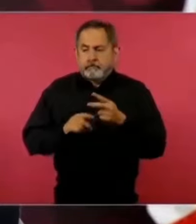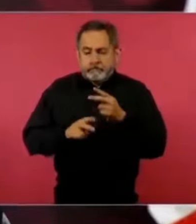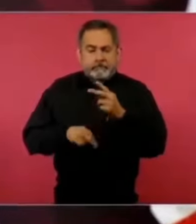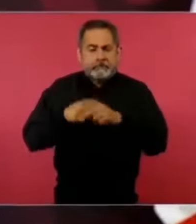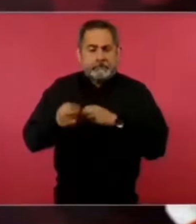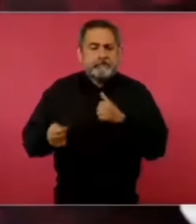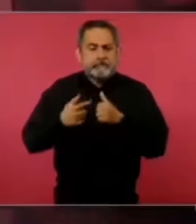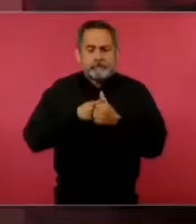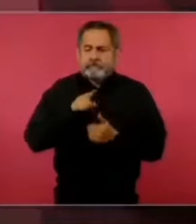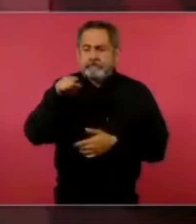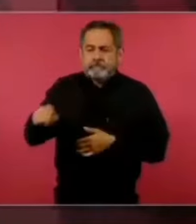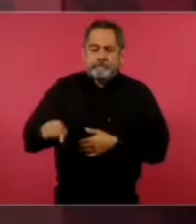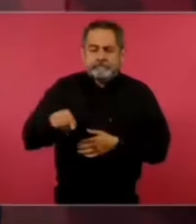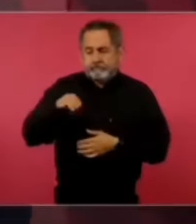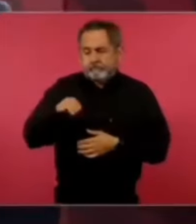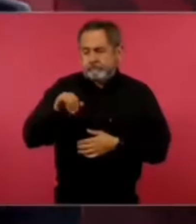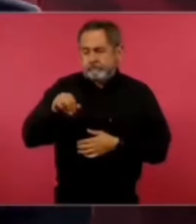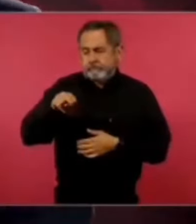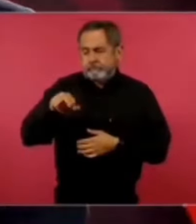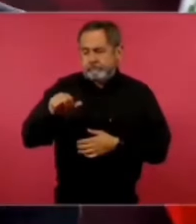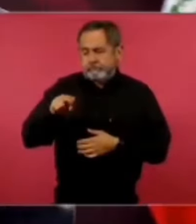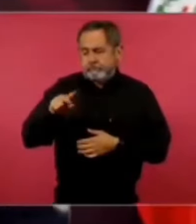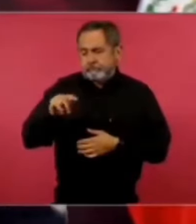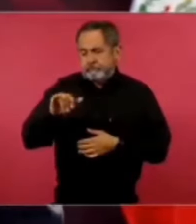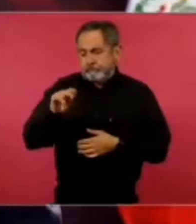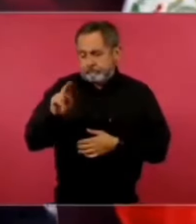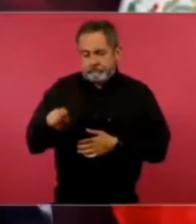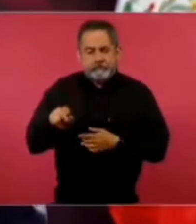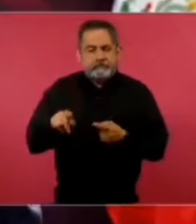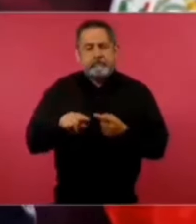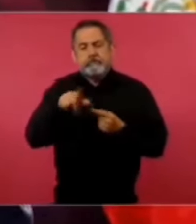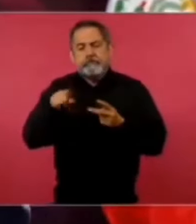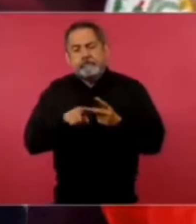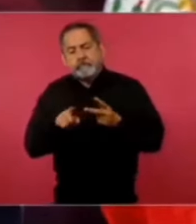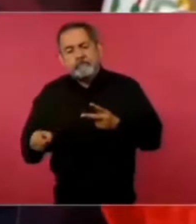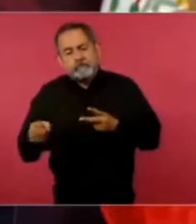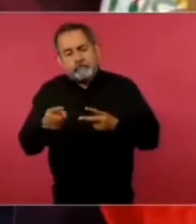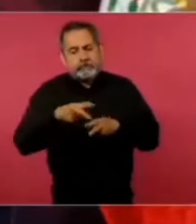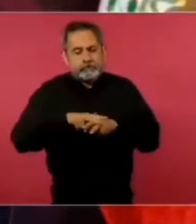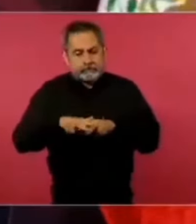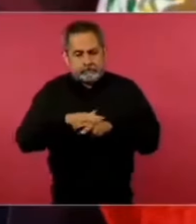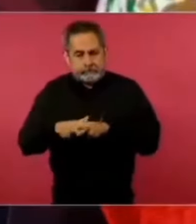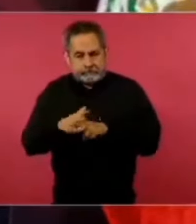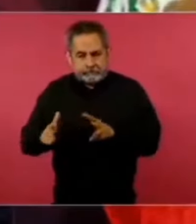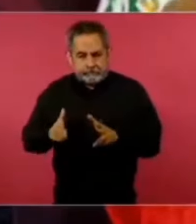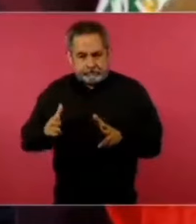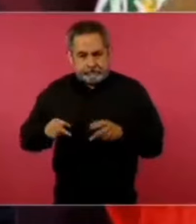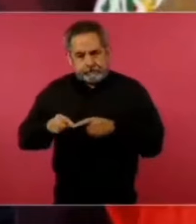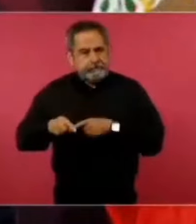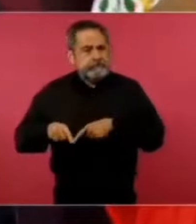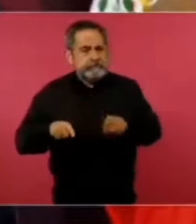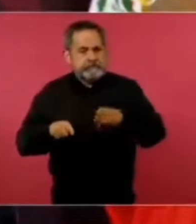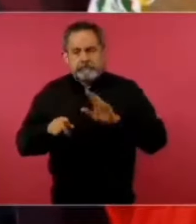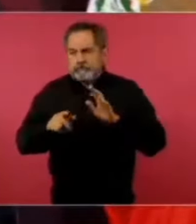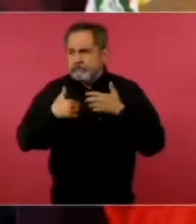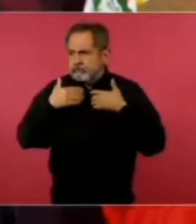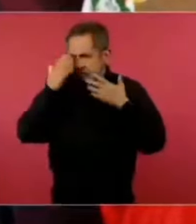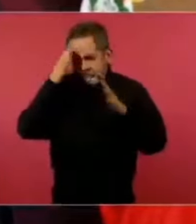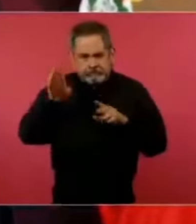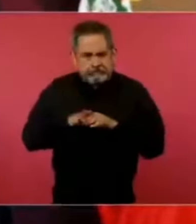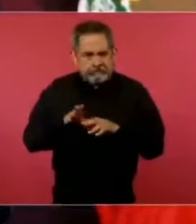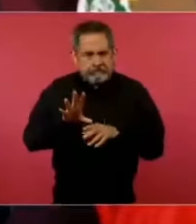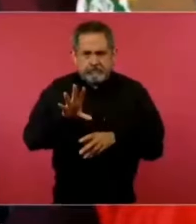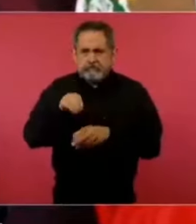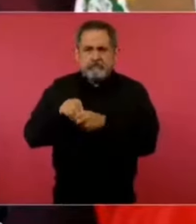primero a Minatitlán, a Mina, y de ahí vamos a tomar el tren. Pues no sé si lo